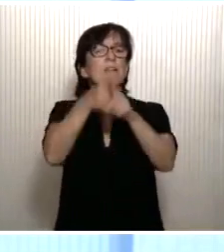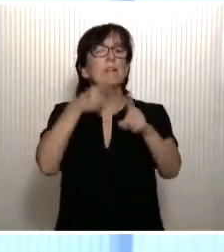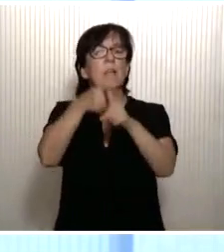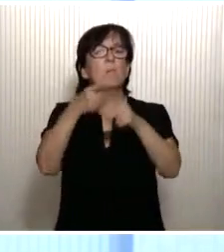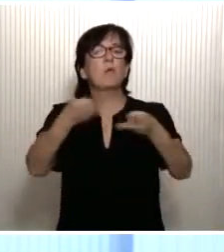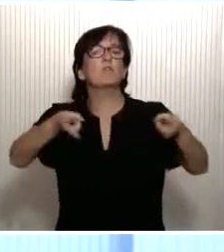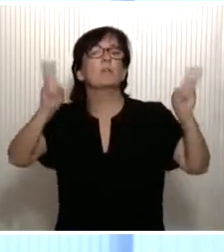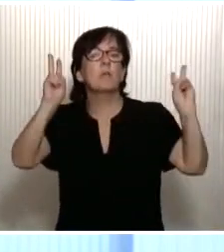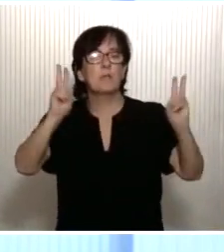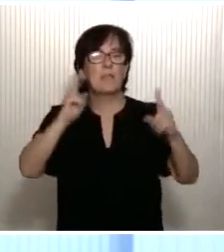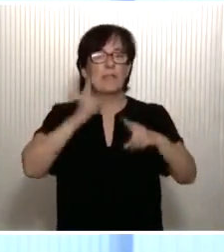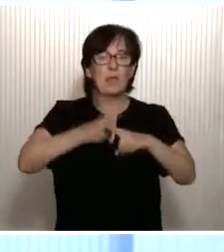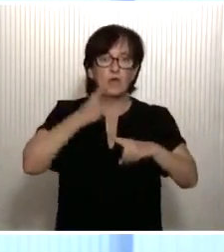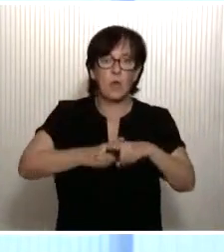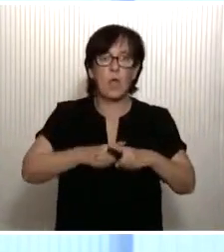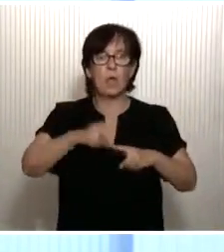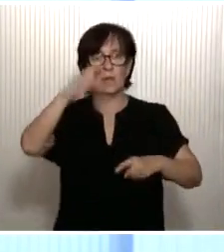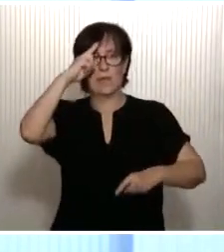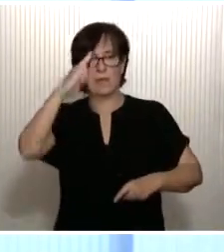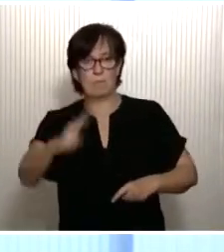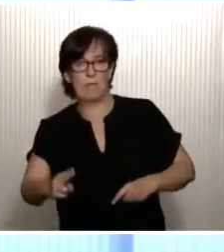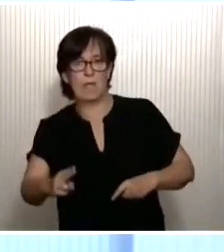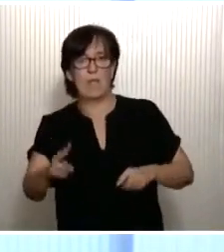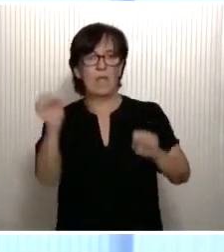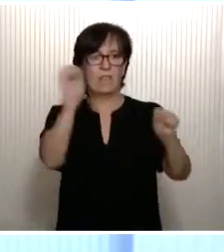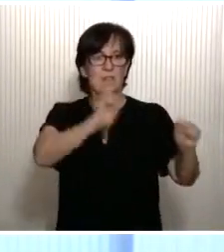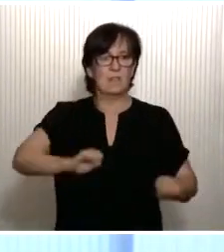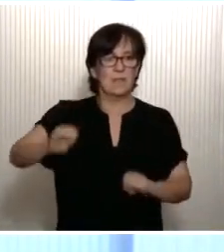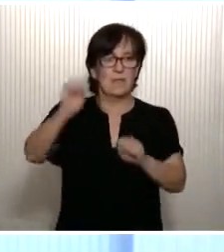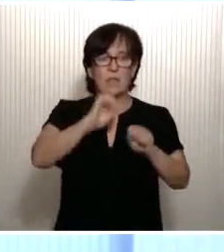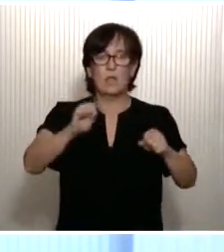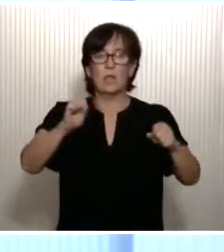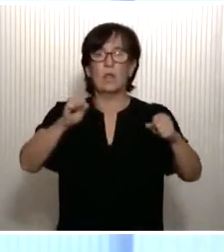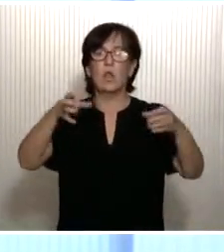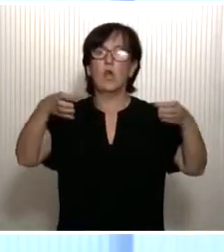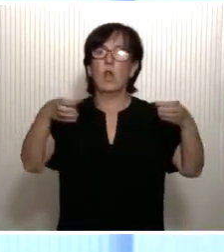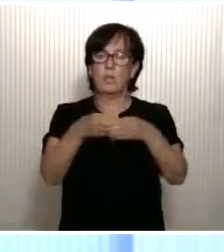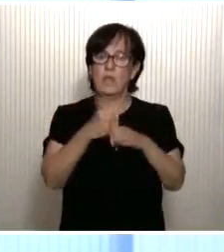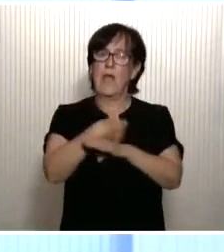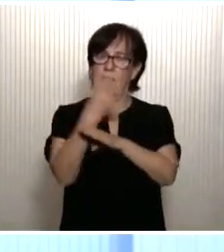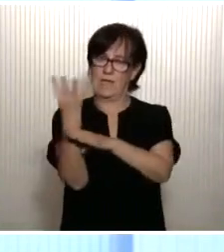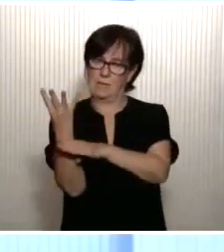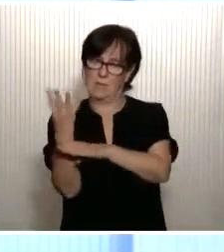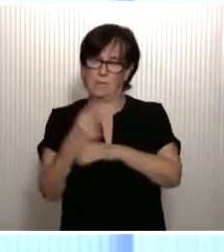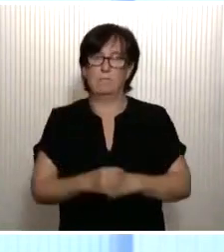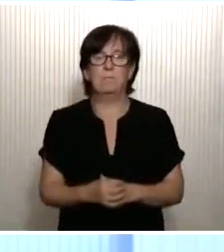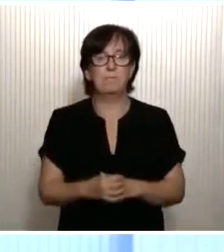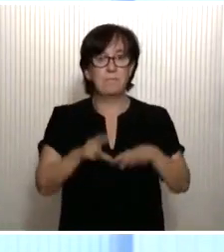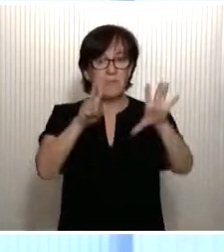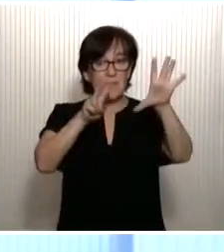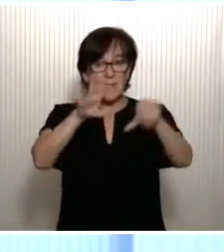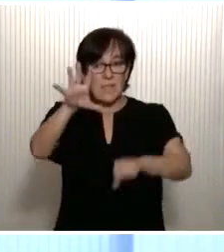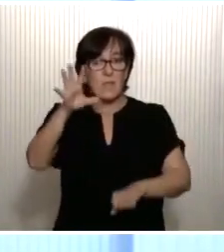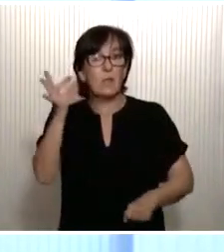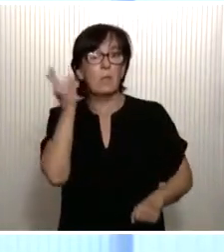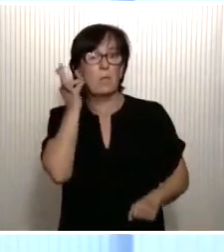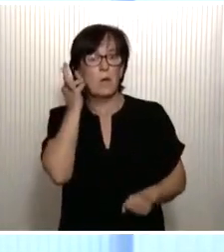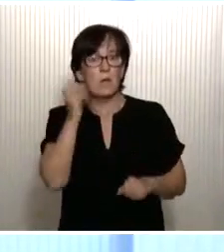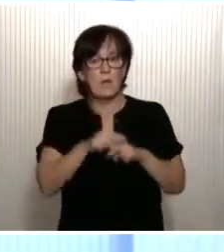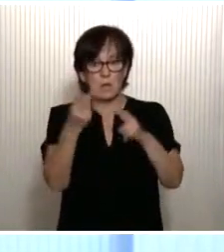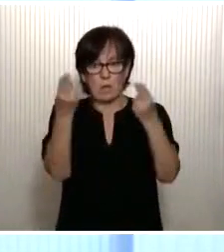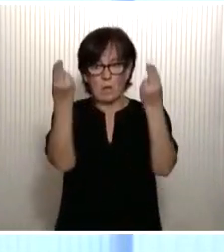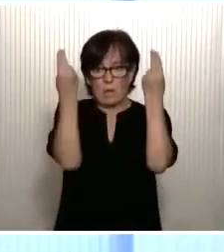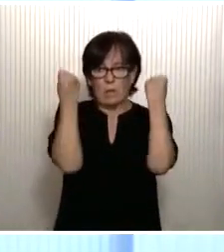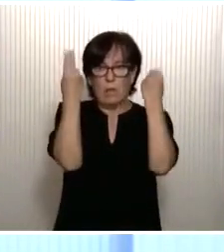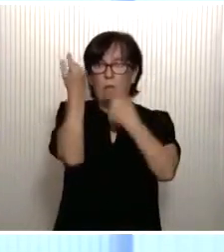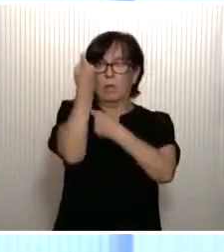su libertad sexual, respeto y defensa de la comunidad LGTBI. En 1975, las mujeres estaban sometidas a los